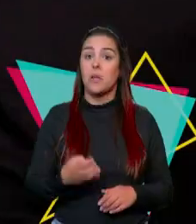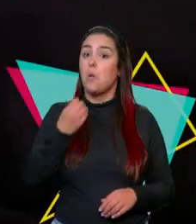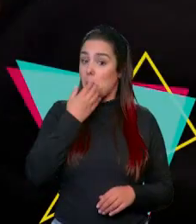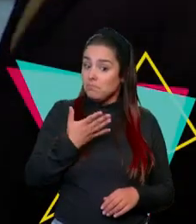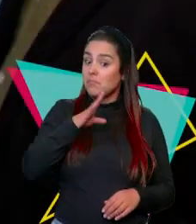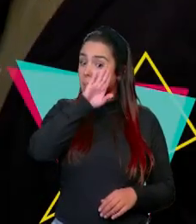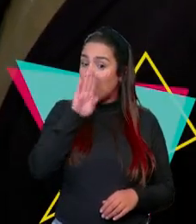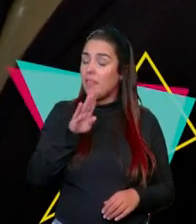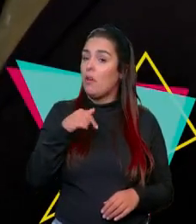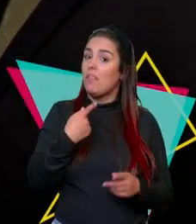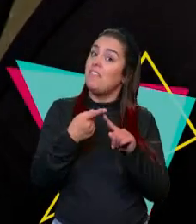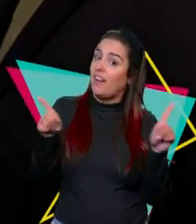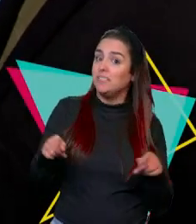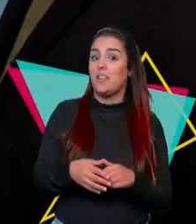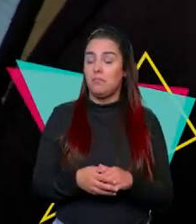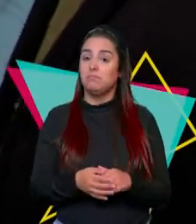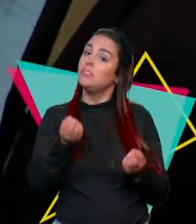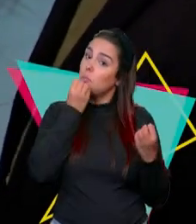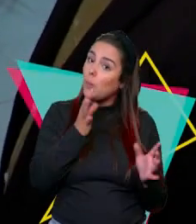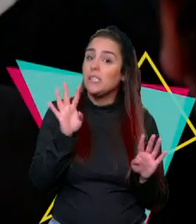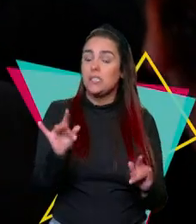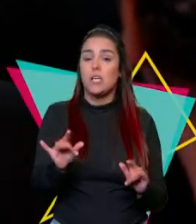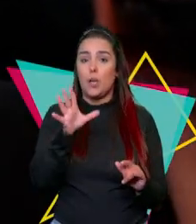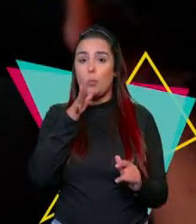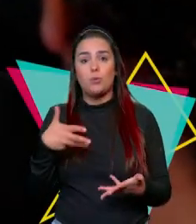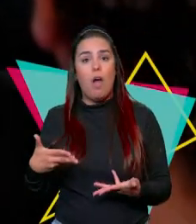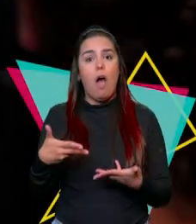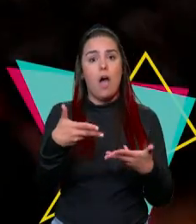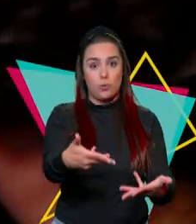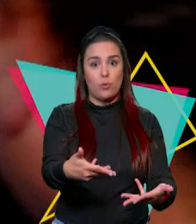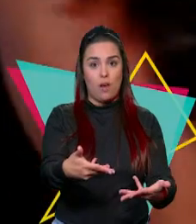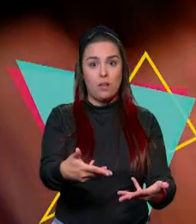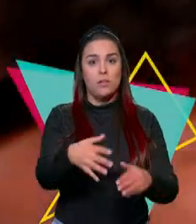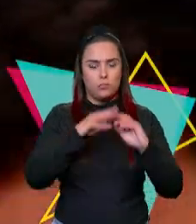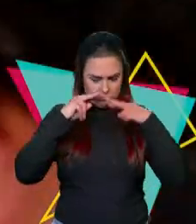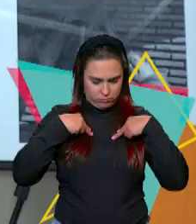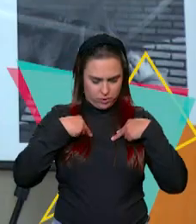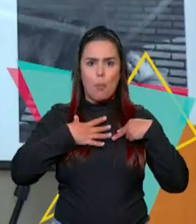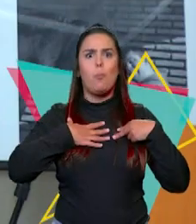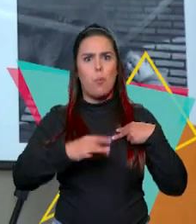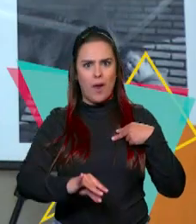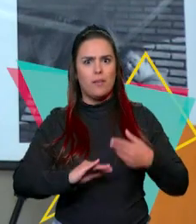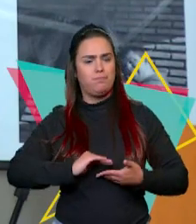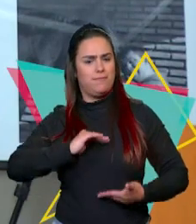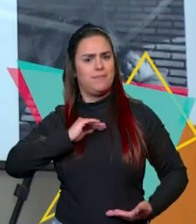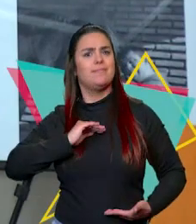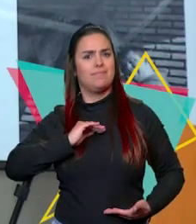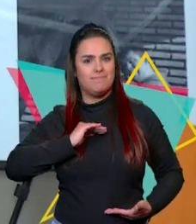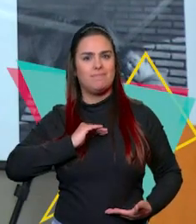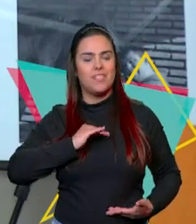Pues me ha parecido diferente, está muy bien, porque te ayuda a eso, a verte que puedes, verte que